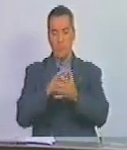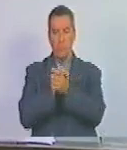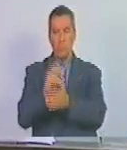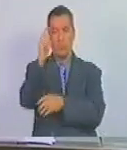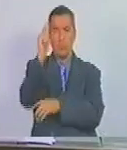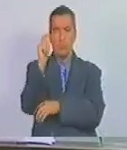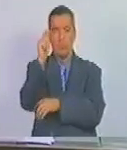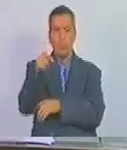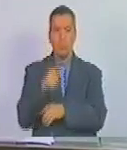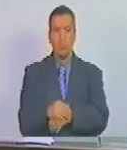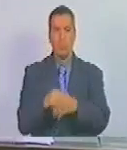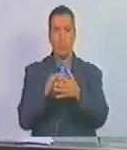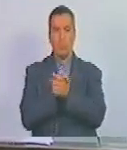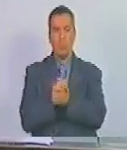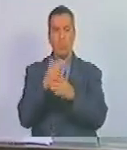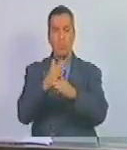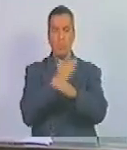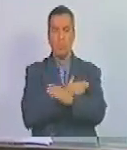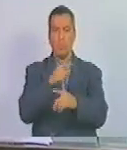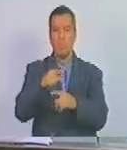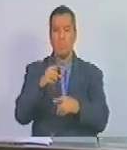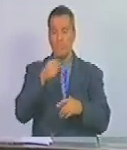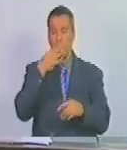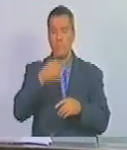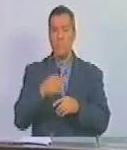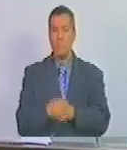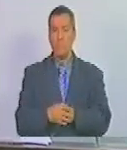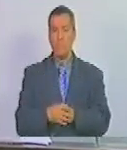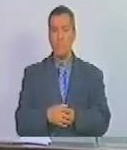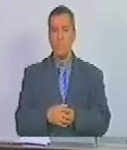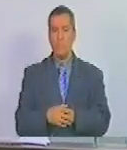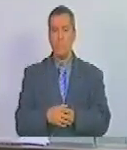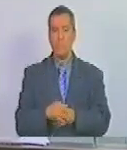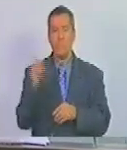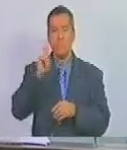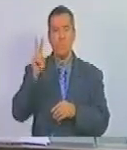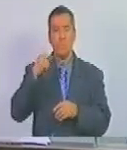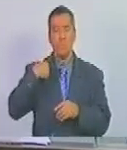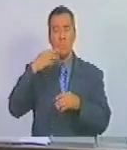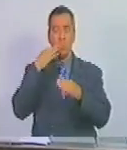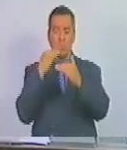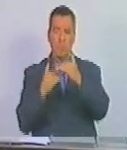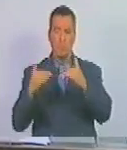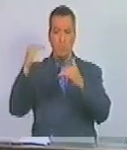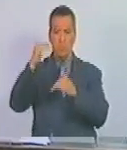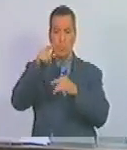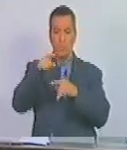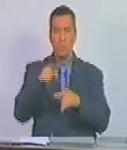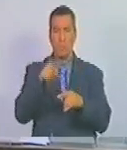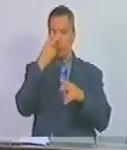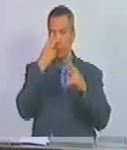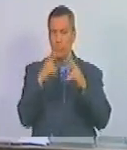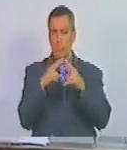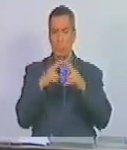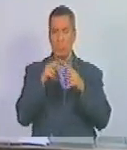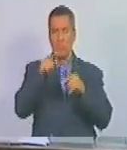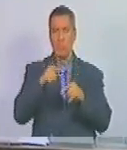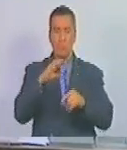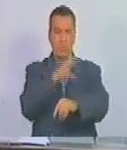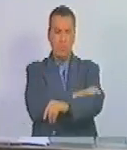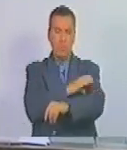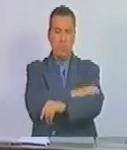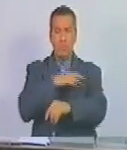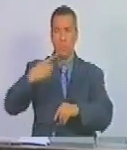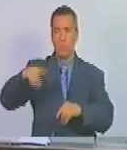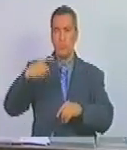parlamentario y el colega que me decidió es bueno que Venezuela se enaltece en tal visita y la oposición